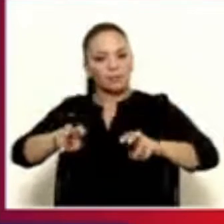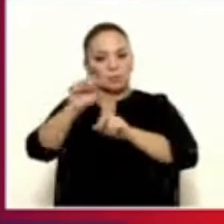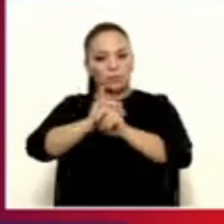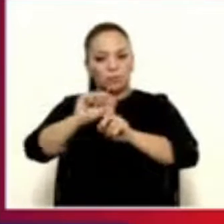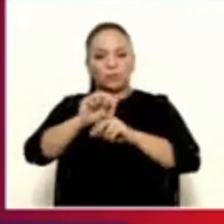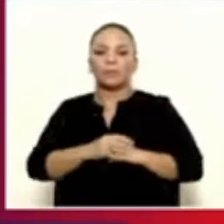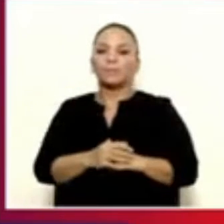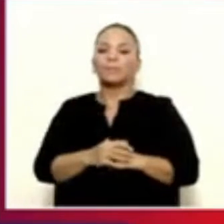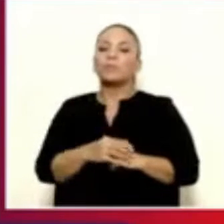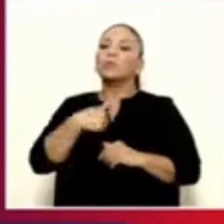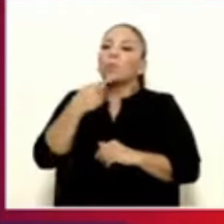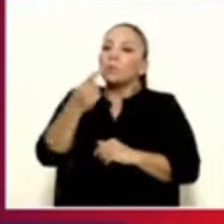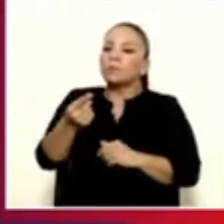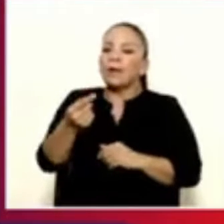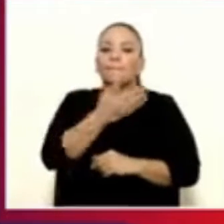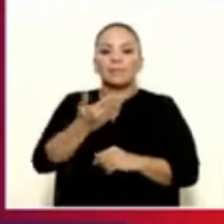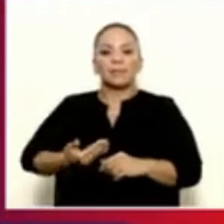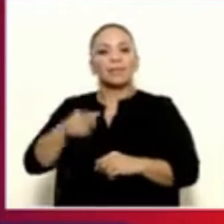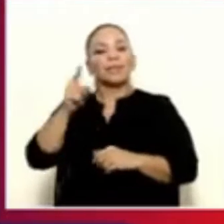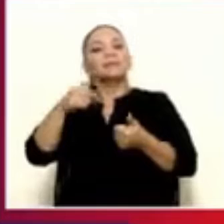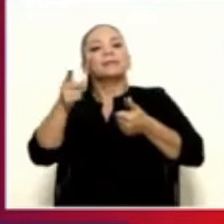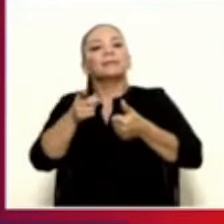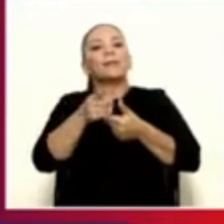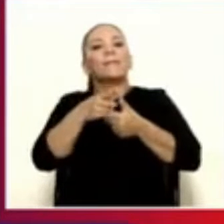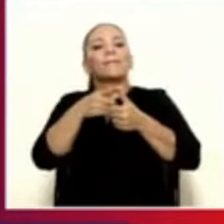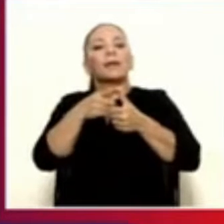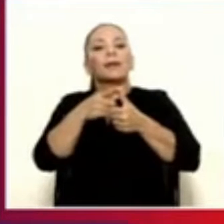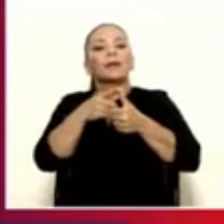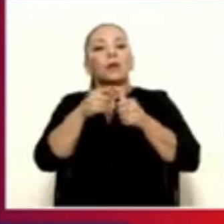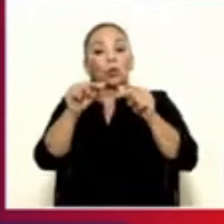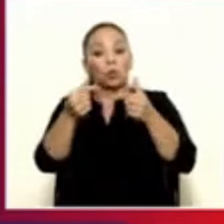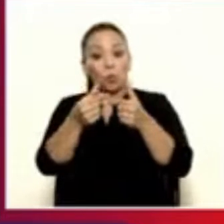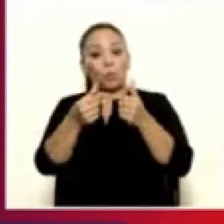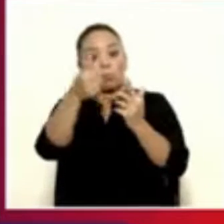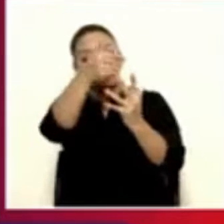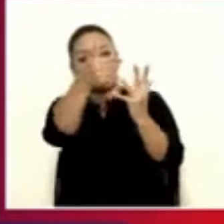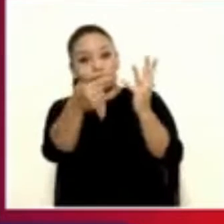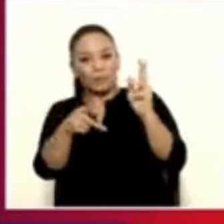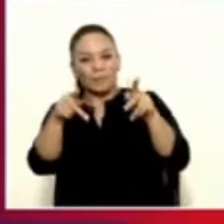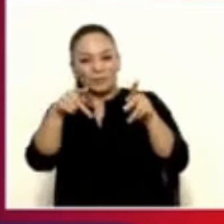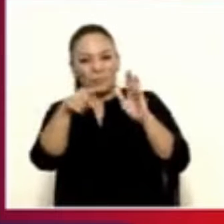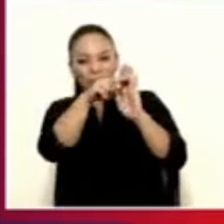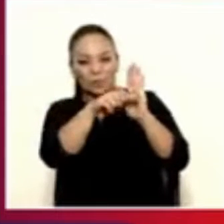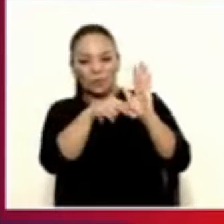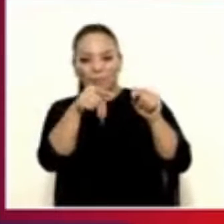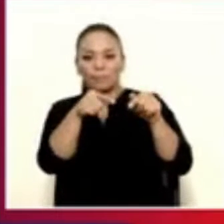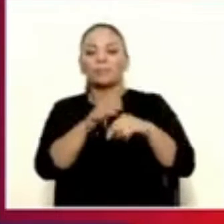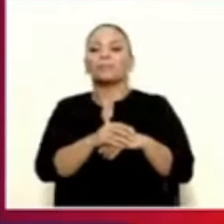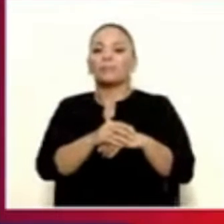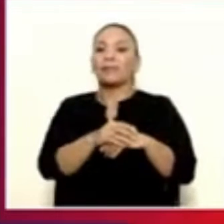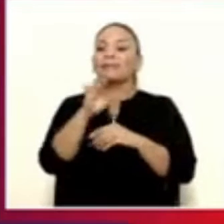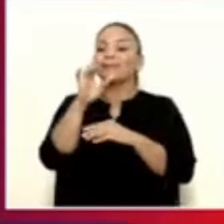Así que yo le podría decir al presidente que este es un primer grupo de revisiones de 78